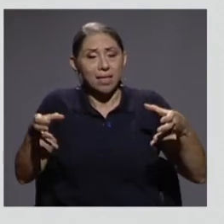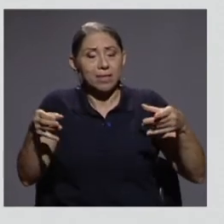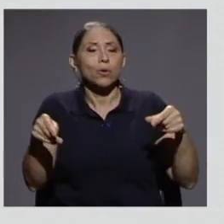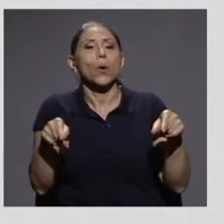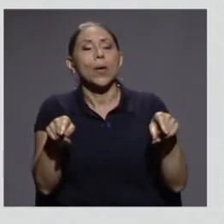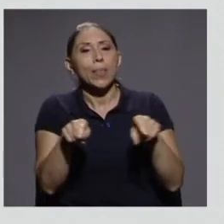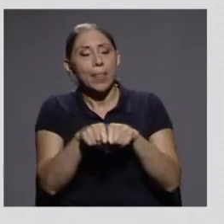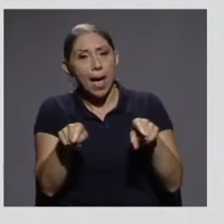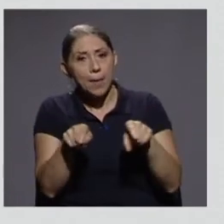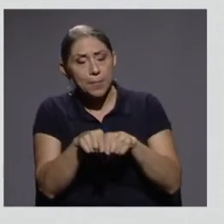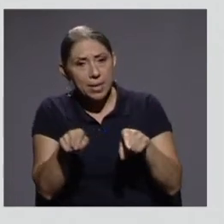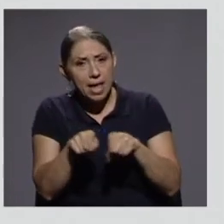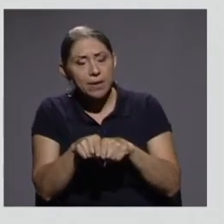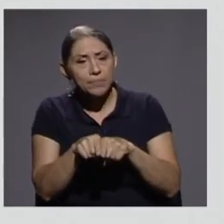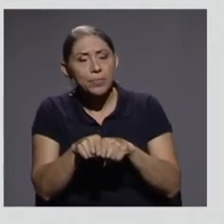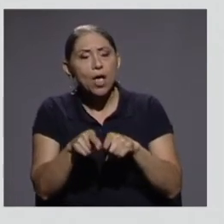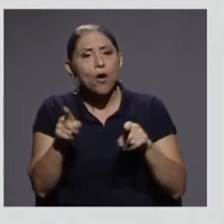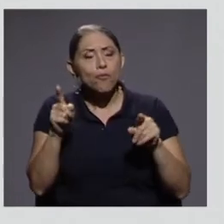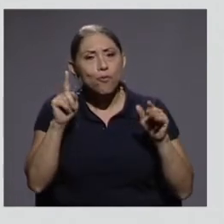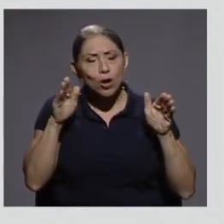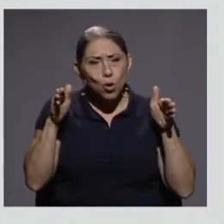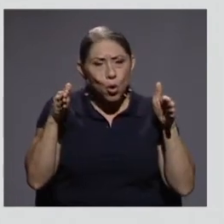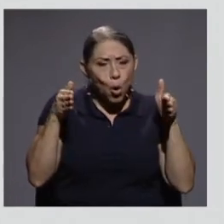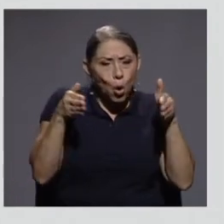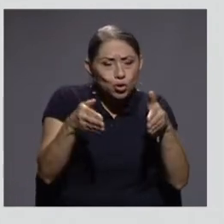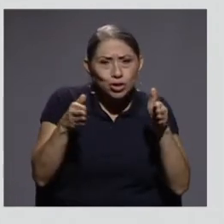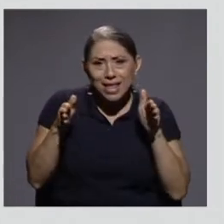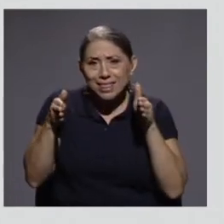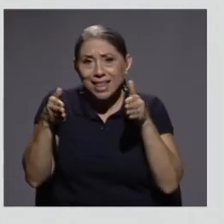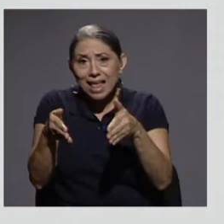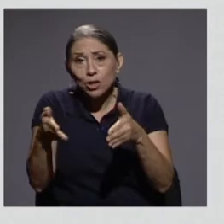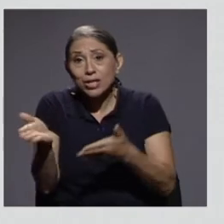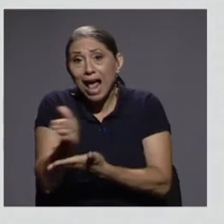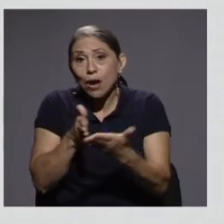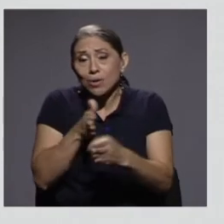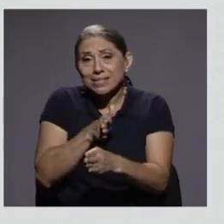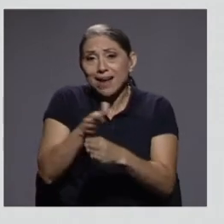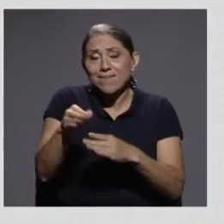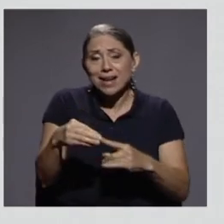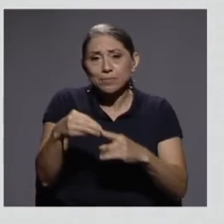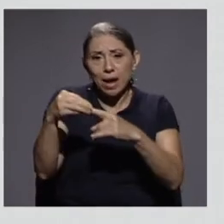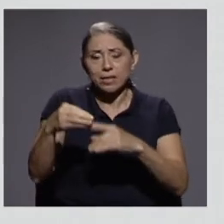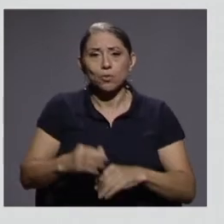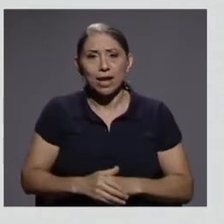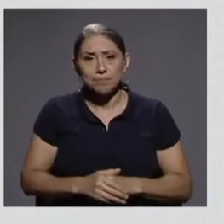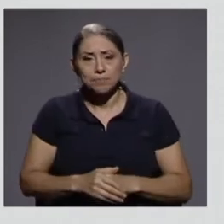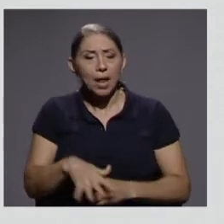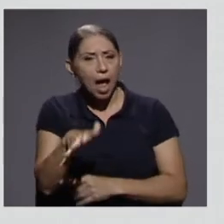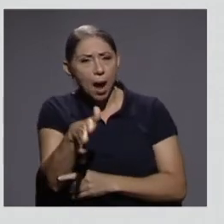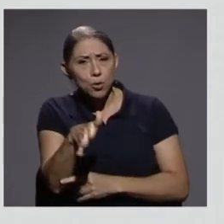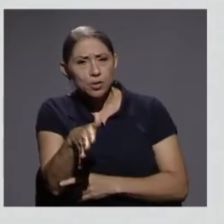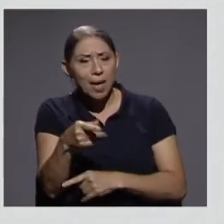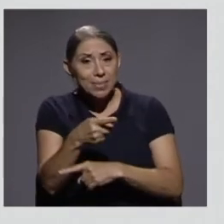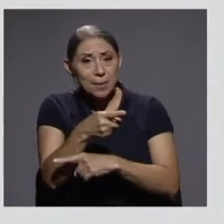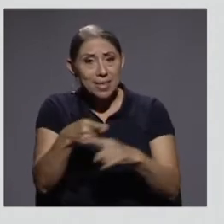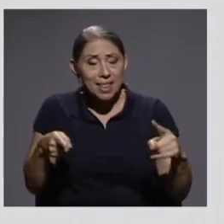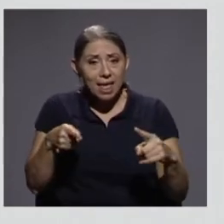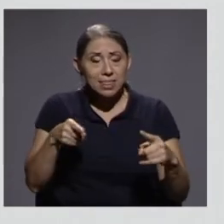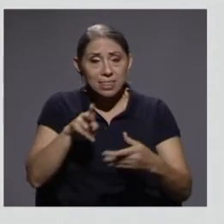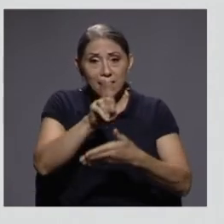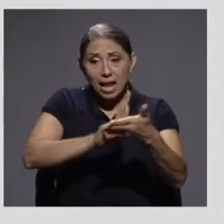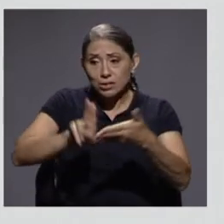también concentrándose en ciertas áreas y carreras en particular. Aproximadamente la mitad de las